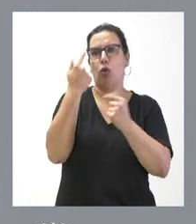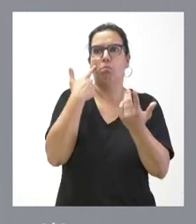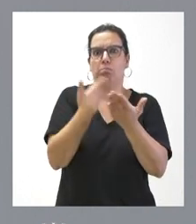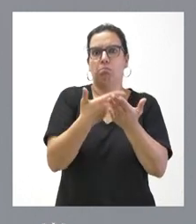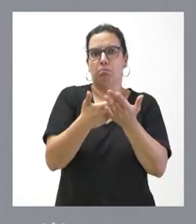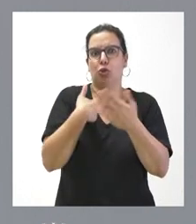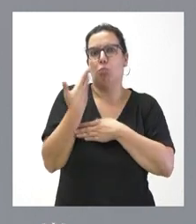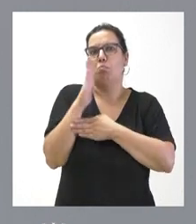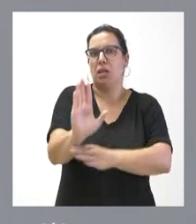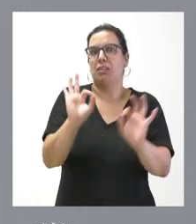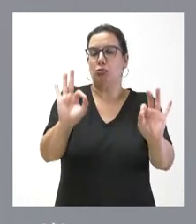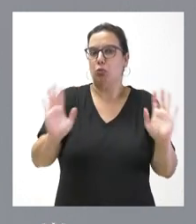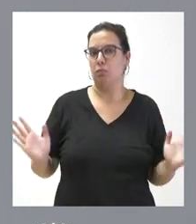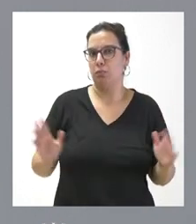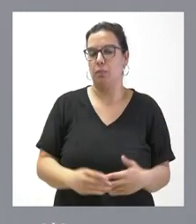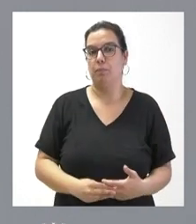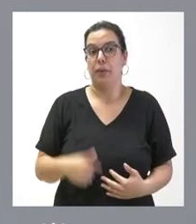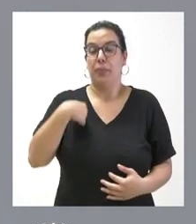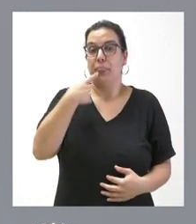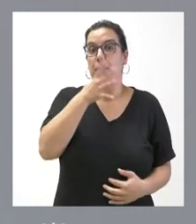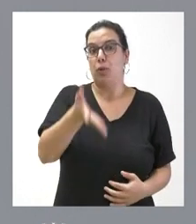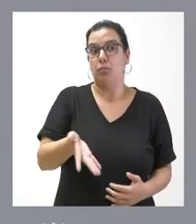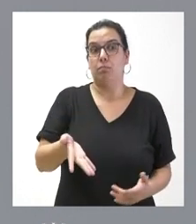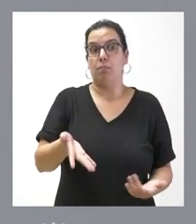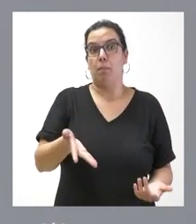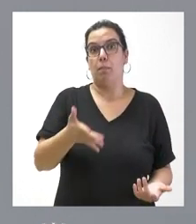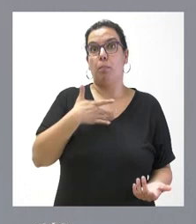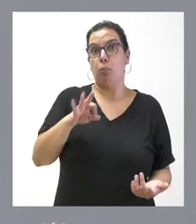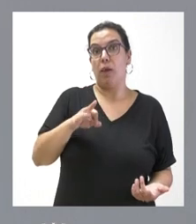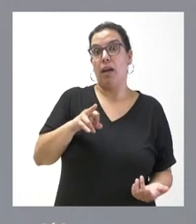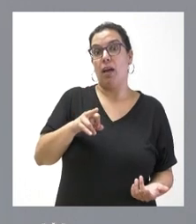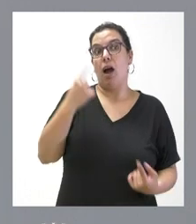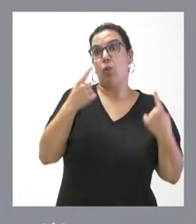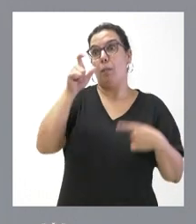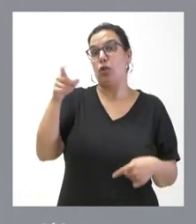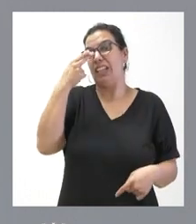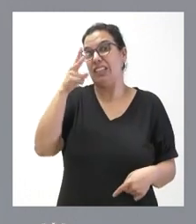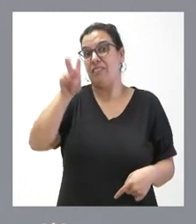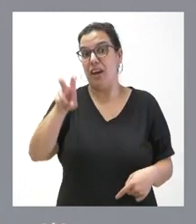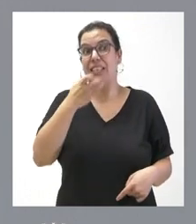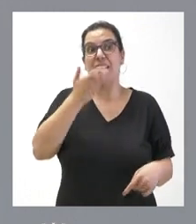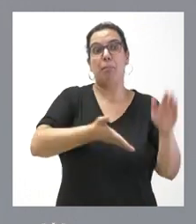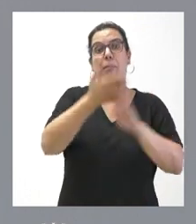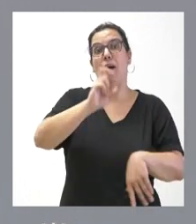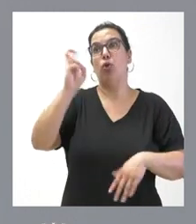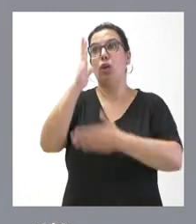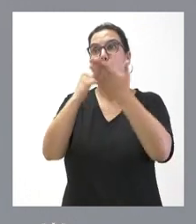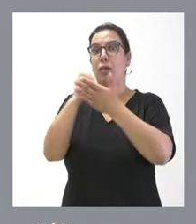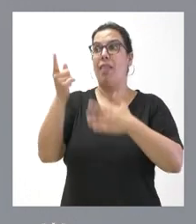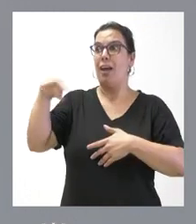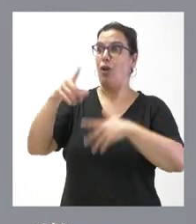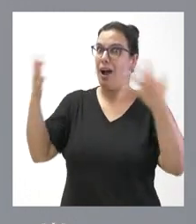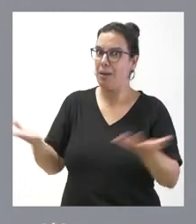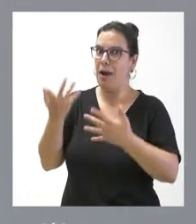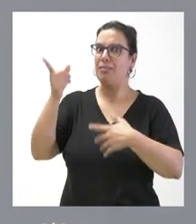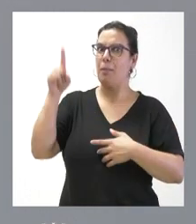encima de la mesa. Lo digo porque a lo mejor son útiles para alguien para cuando va a otras comunidades autónomas, para animarles también